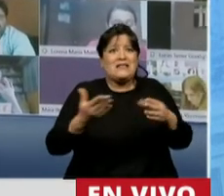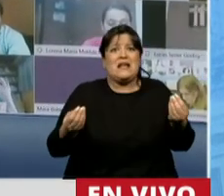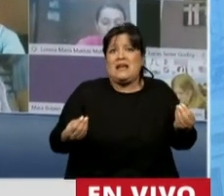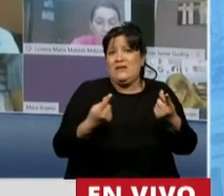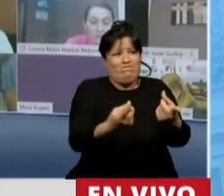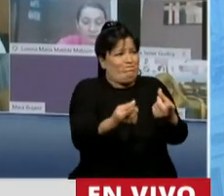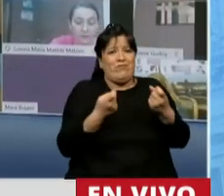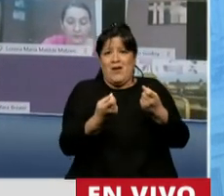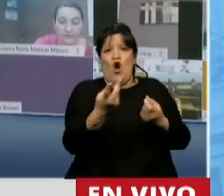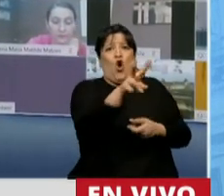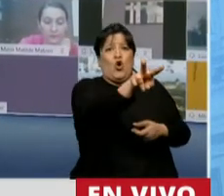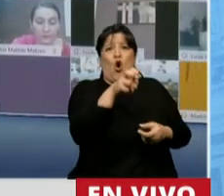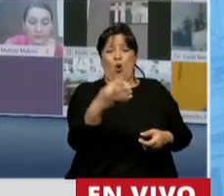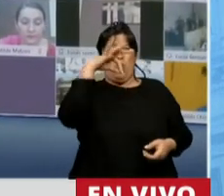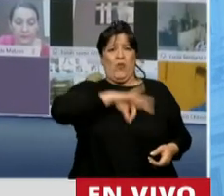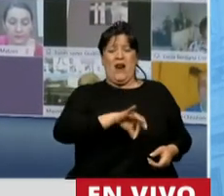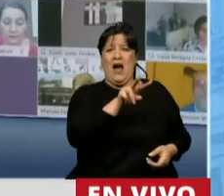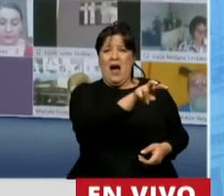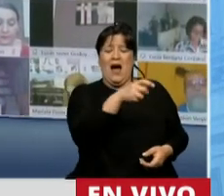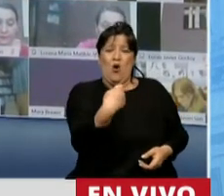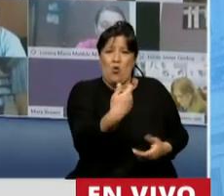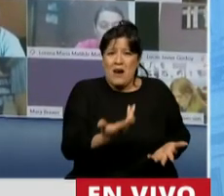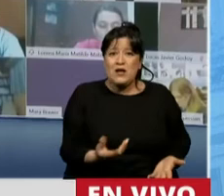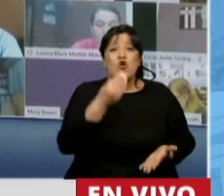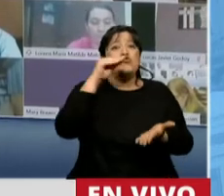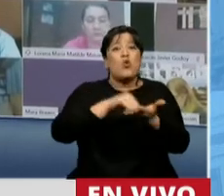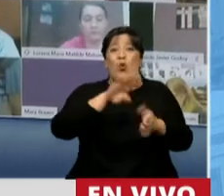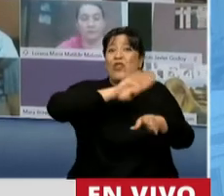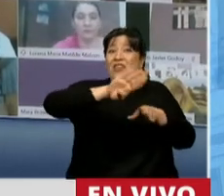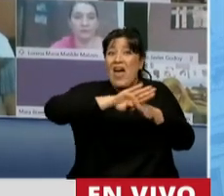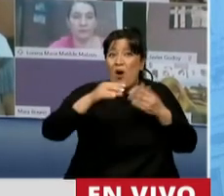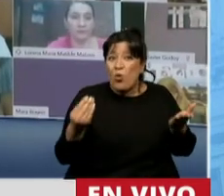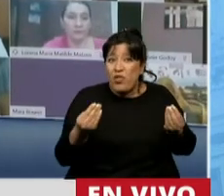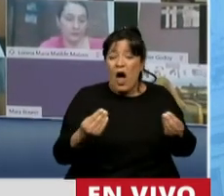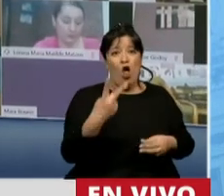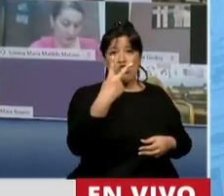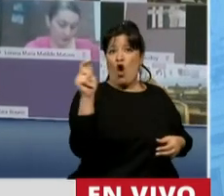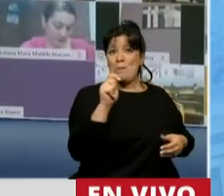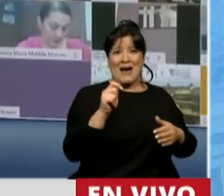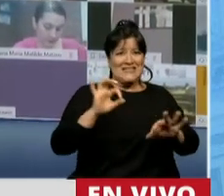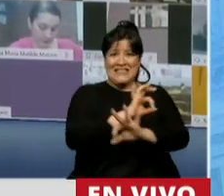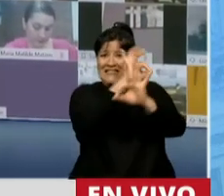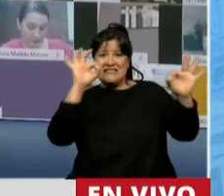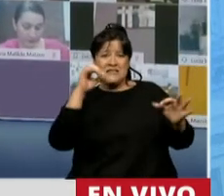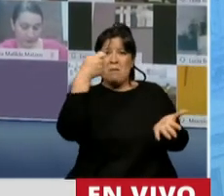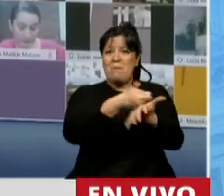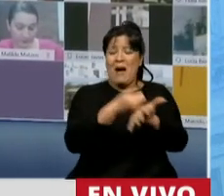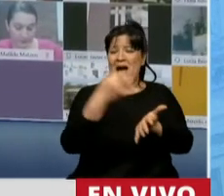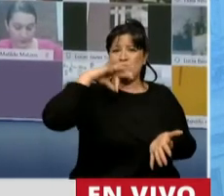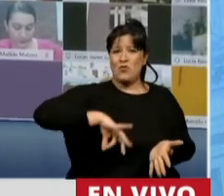cobro de sus saberes jubilatorios. En Chubut a los jubilados se les debe más de dos meses, señor presidente.